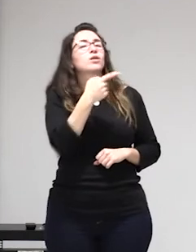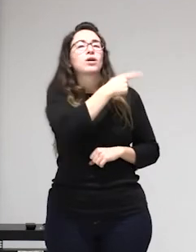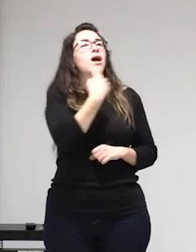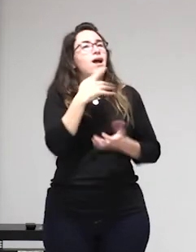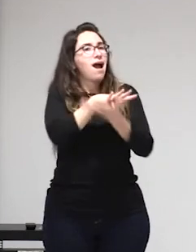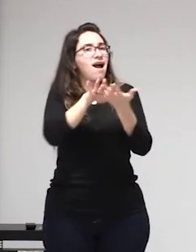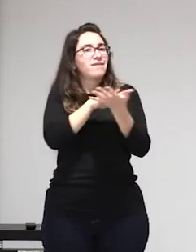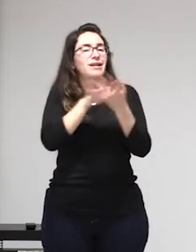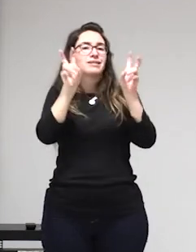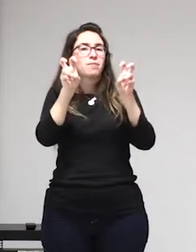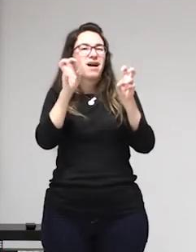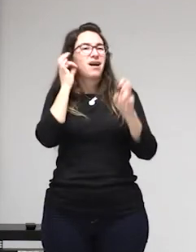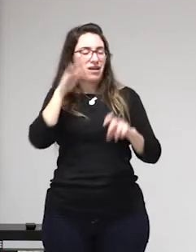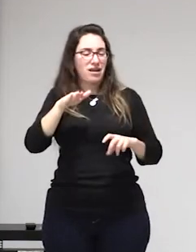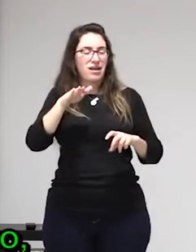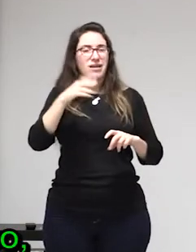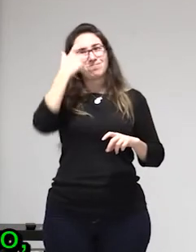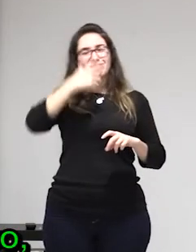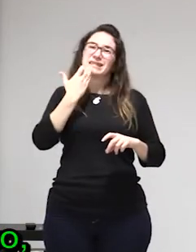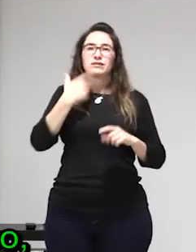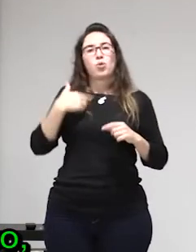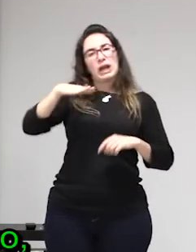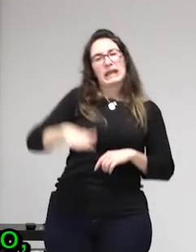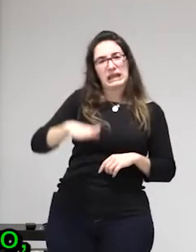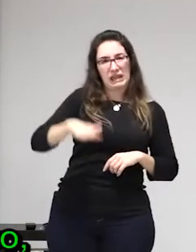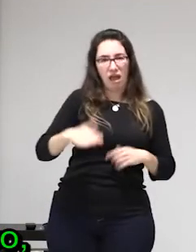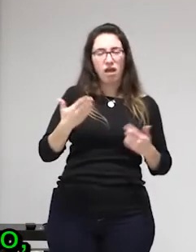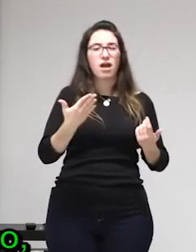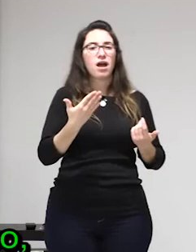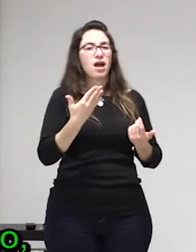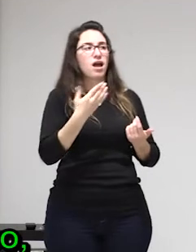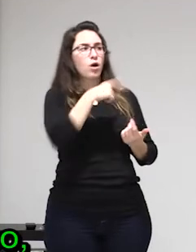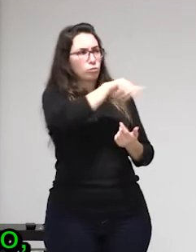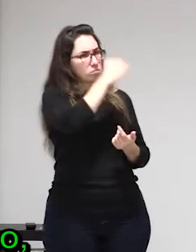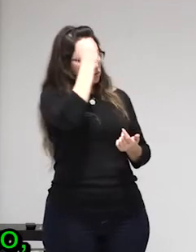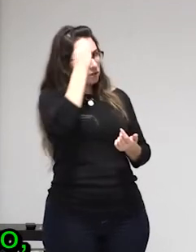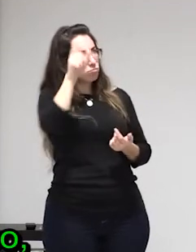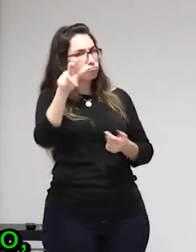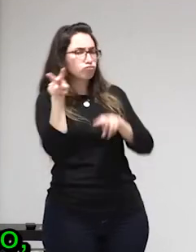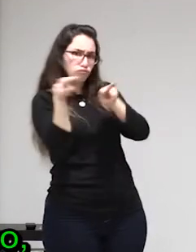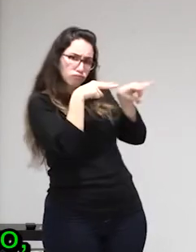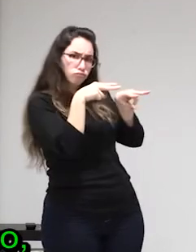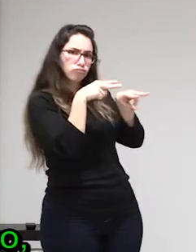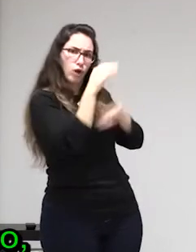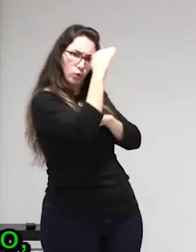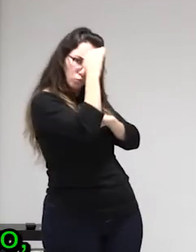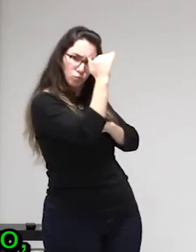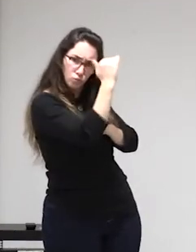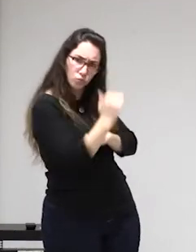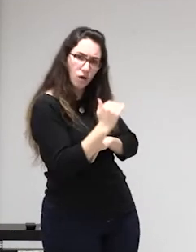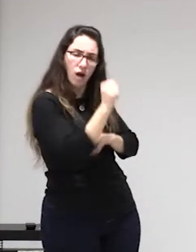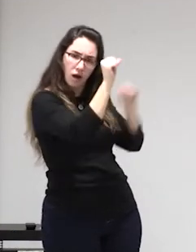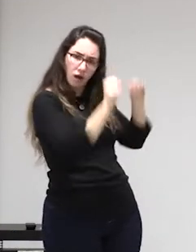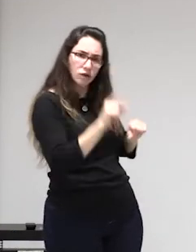cosificarla y dirigirla para sustituir su voluntad por la voluntad del movimiento político